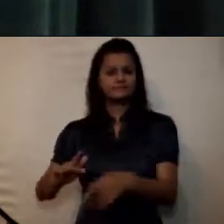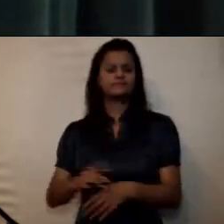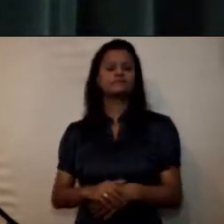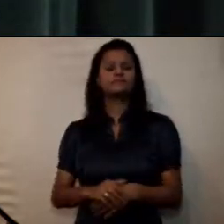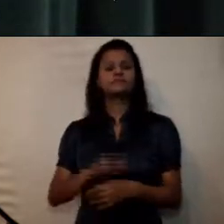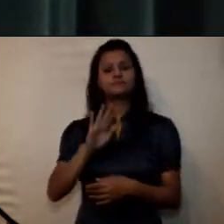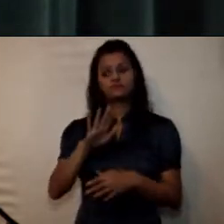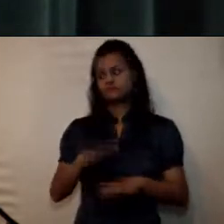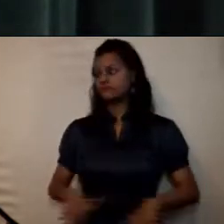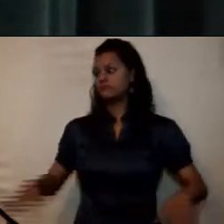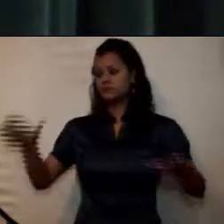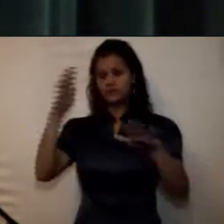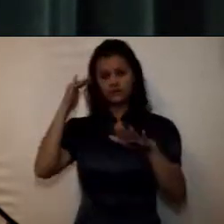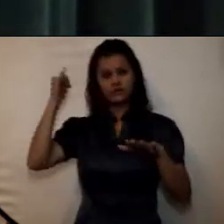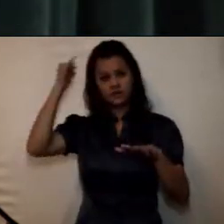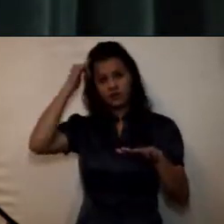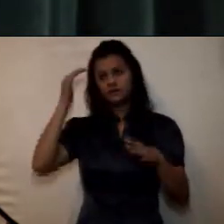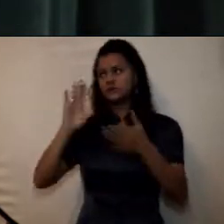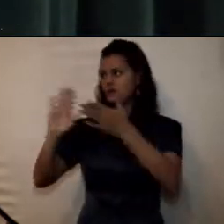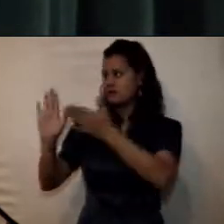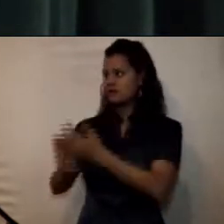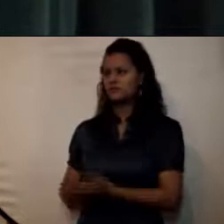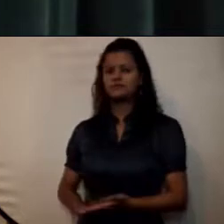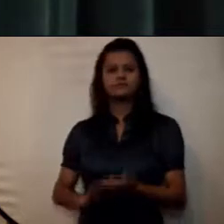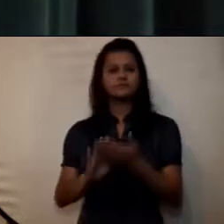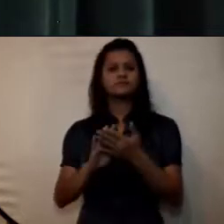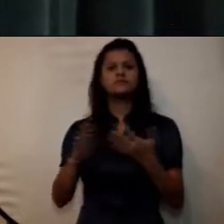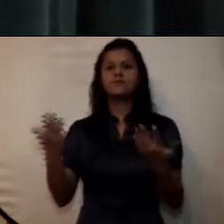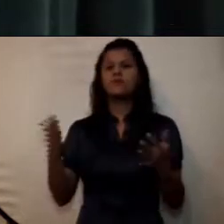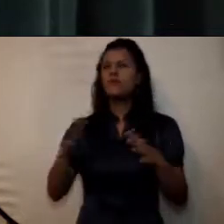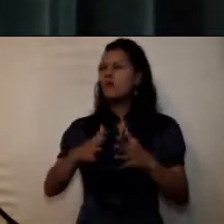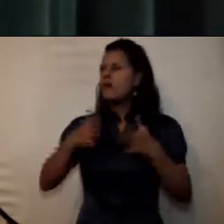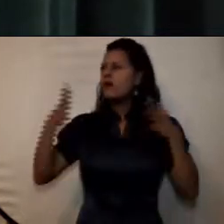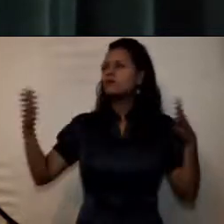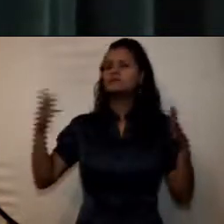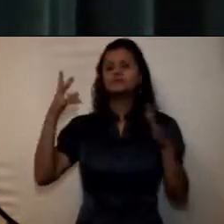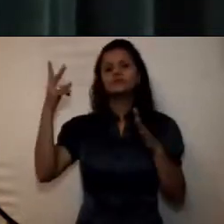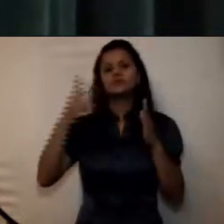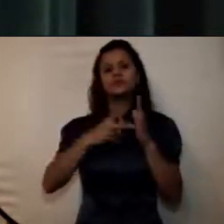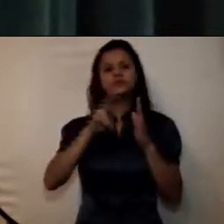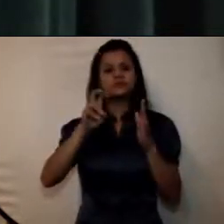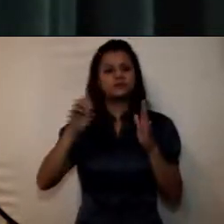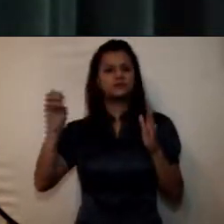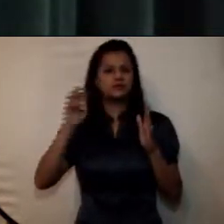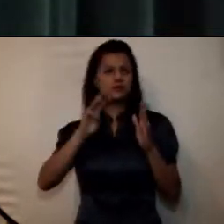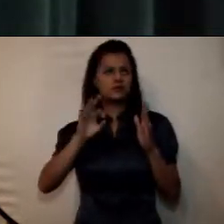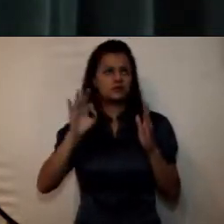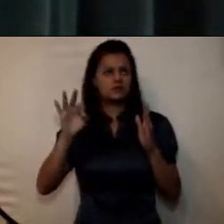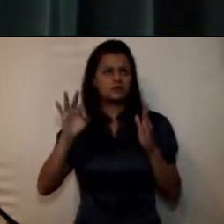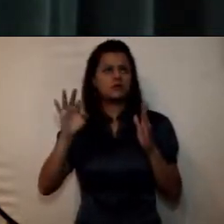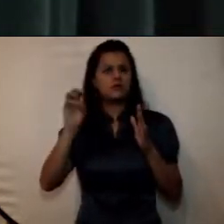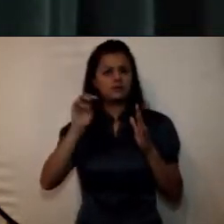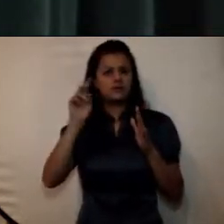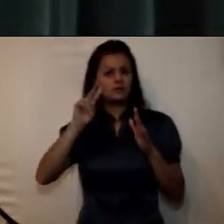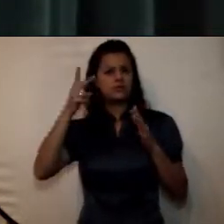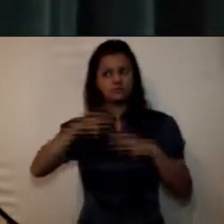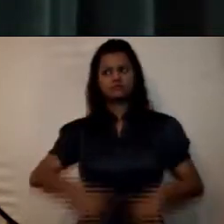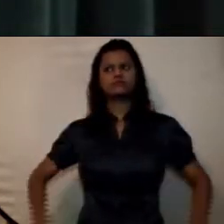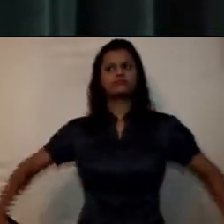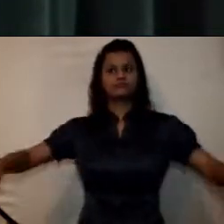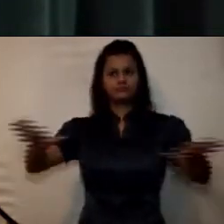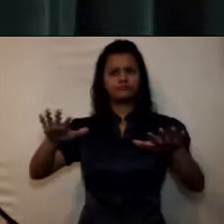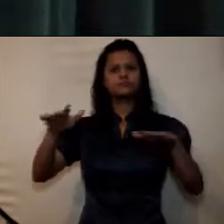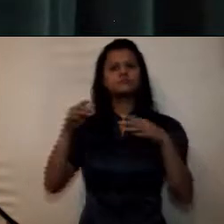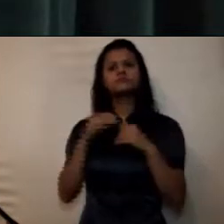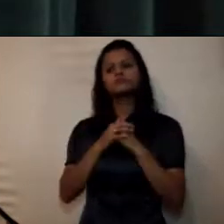en 3.716 metros cuadrados los espacios administrativos en 3.712 metros